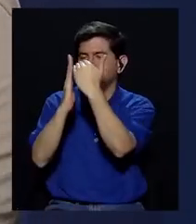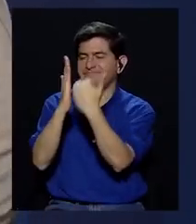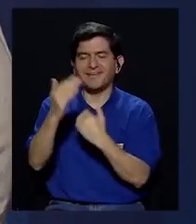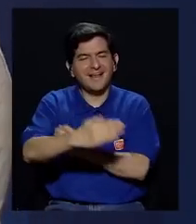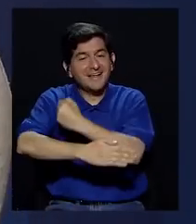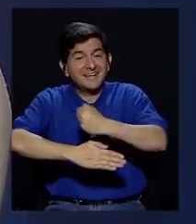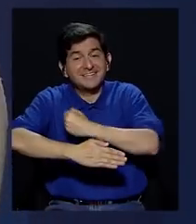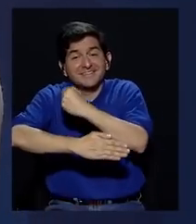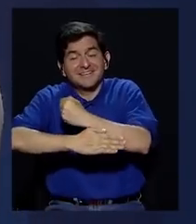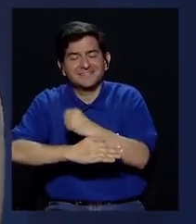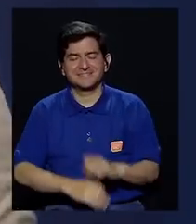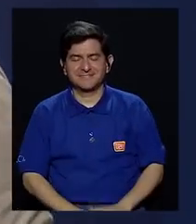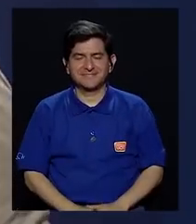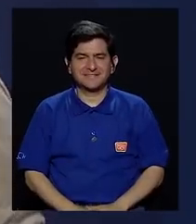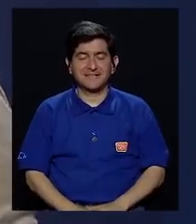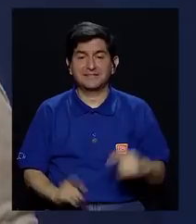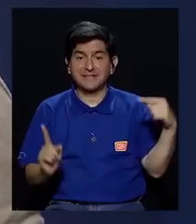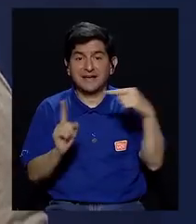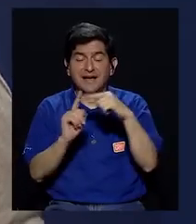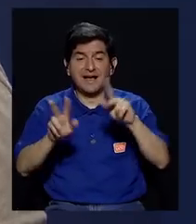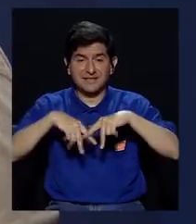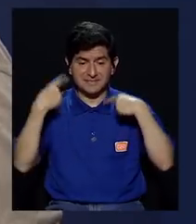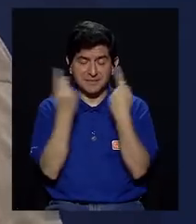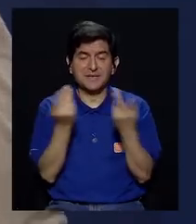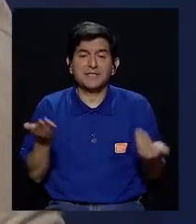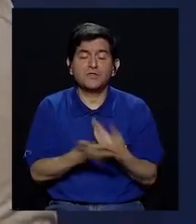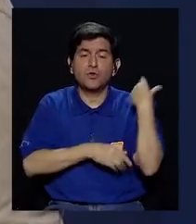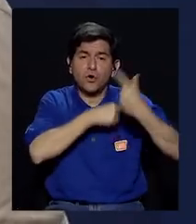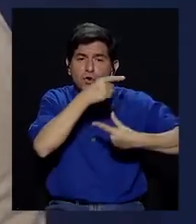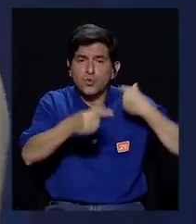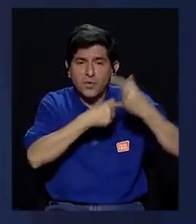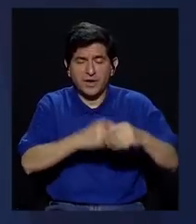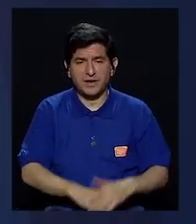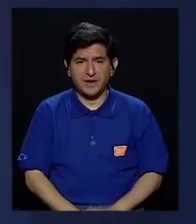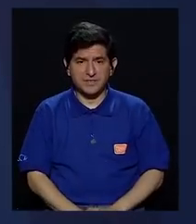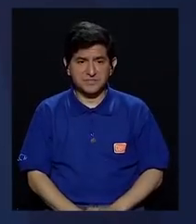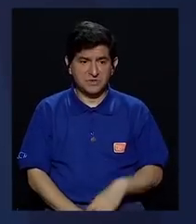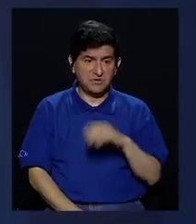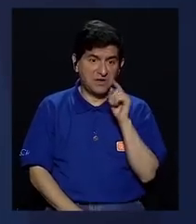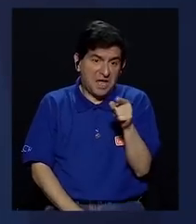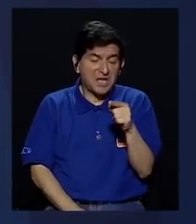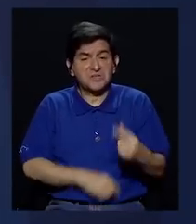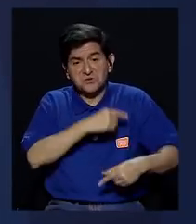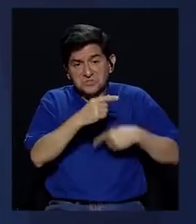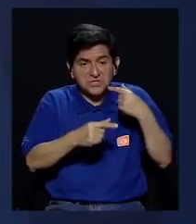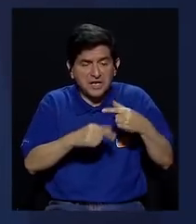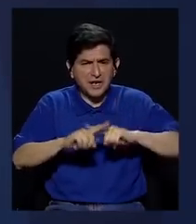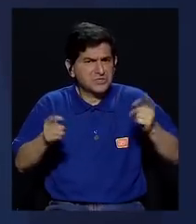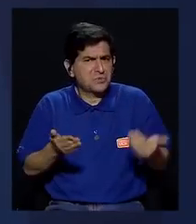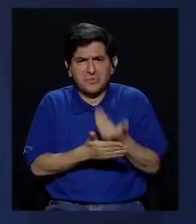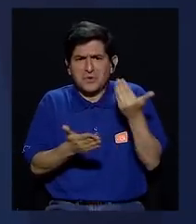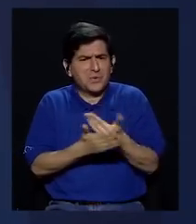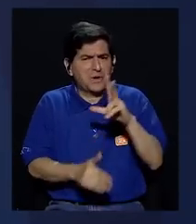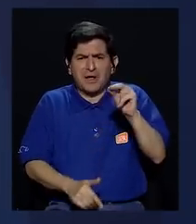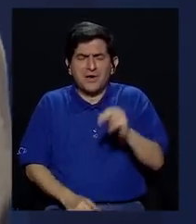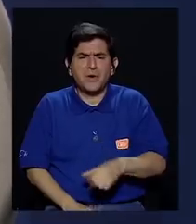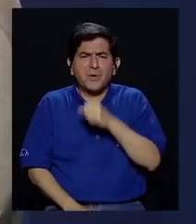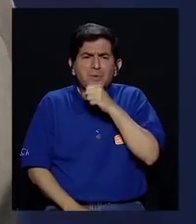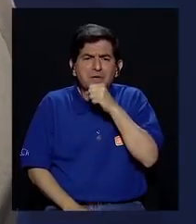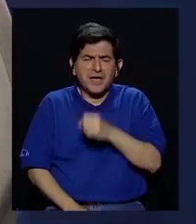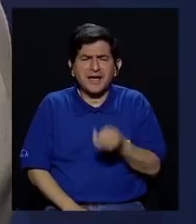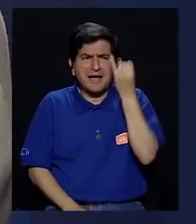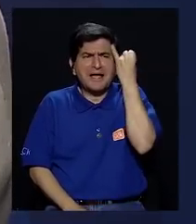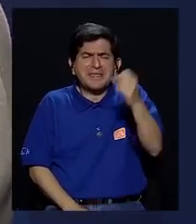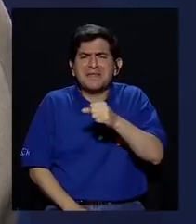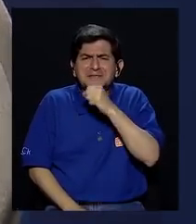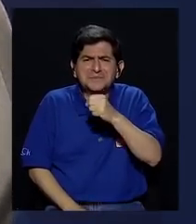da? Hasta el partido Nueva Generación, Sergio Mena, que de Nueva Generación tendrá generación, pero no es nueva, es vieja. Las